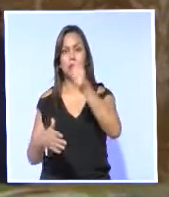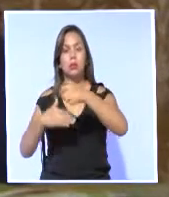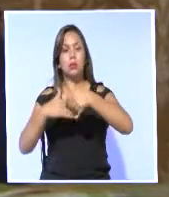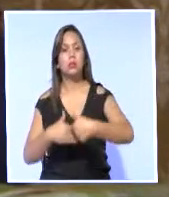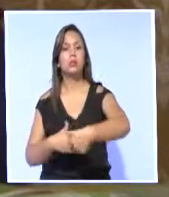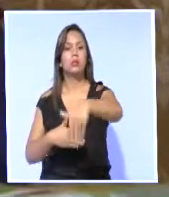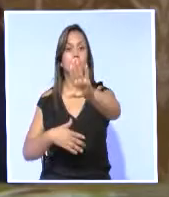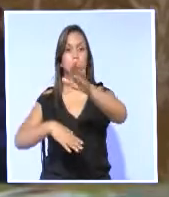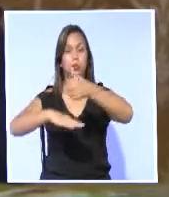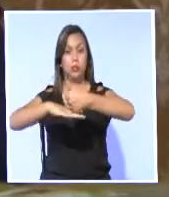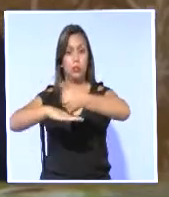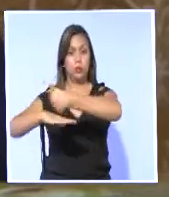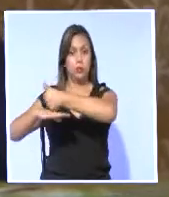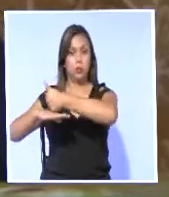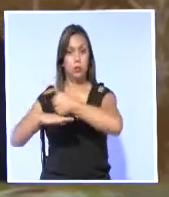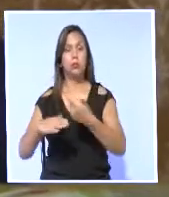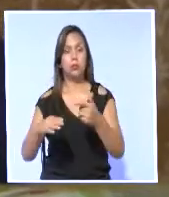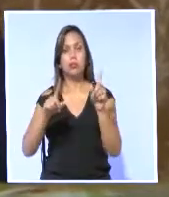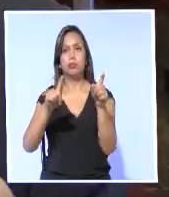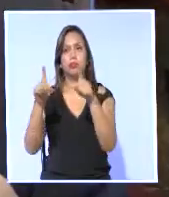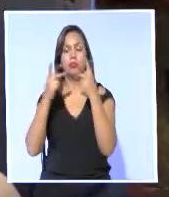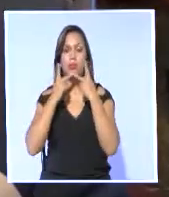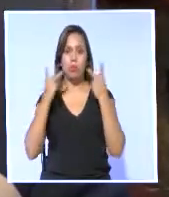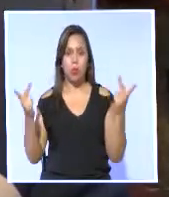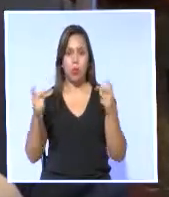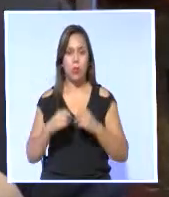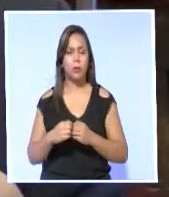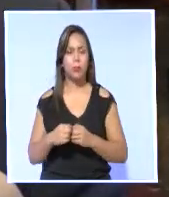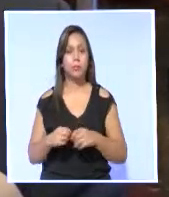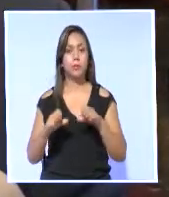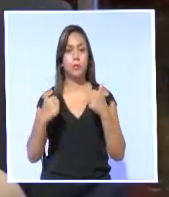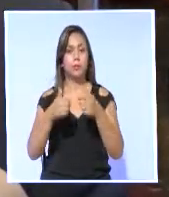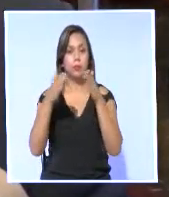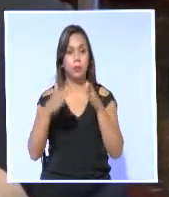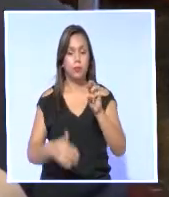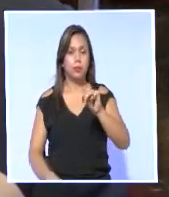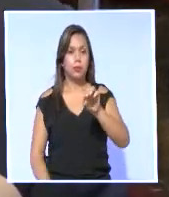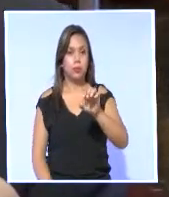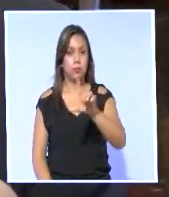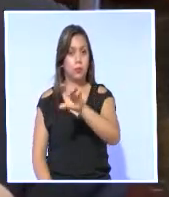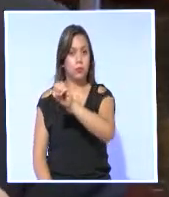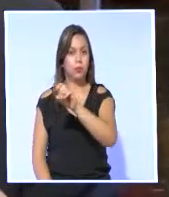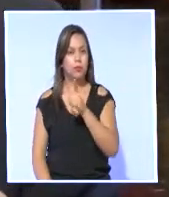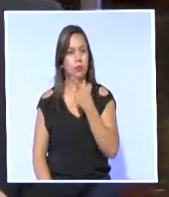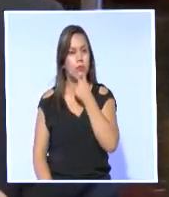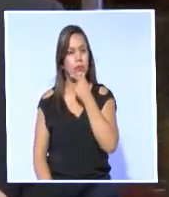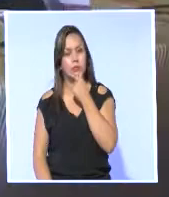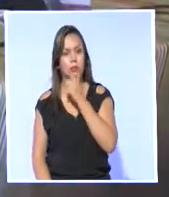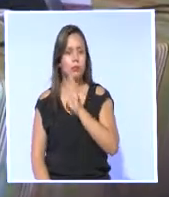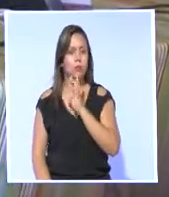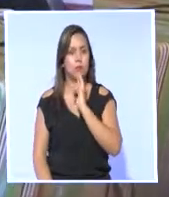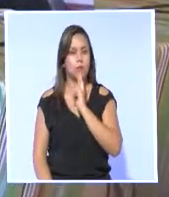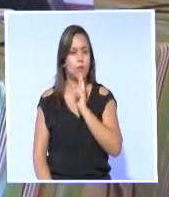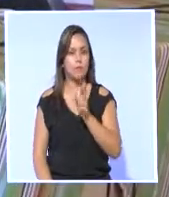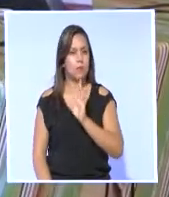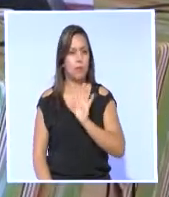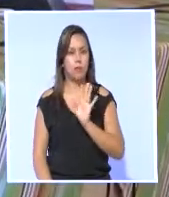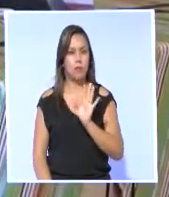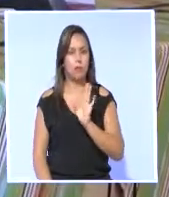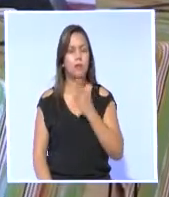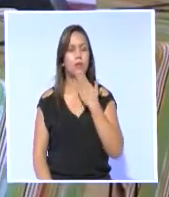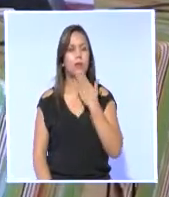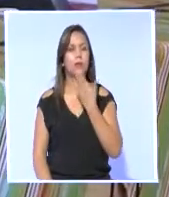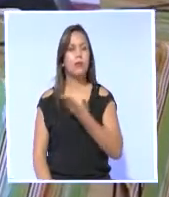autoridades estará en la consulta popular. El asambleísta Esteban Melo es cauto al momento de responder cuál será la